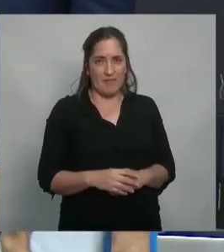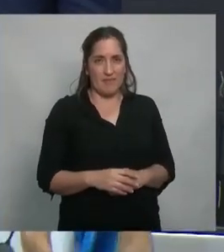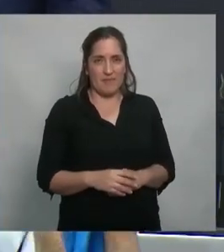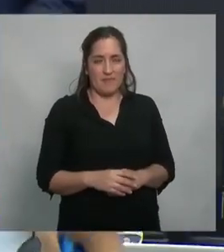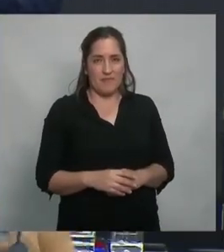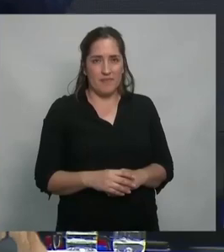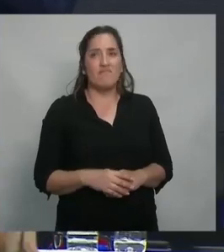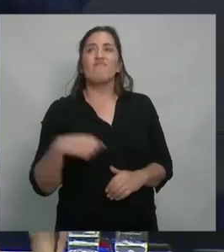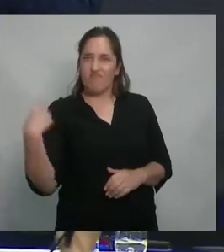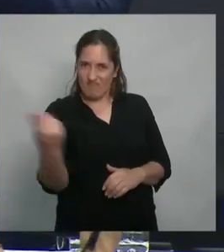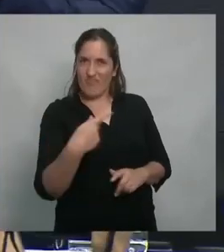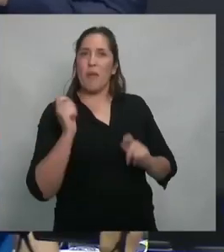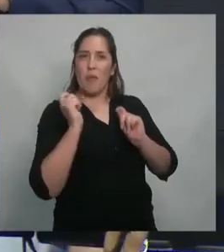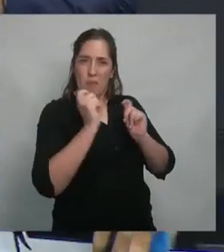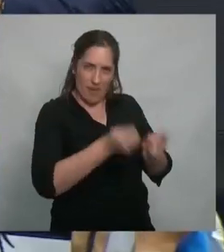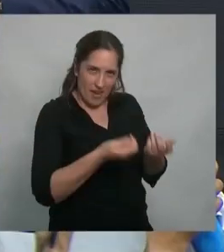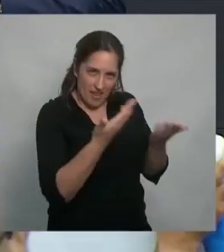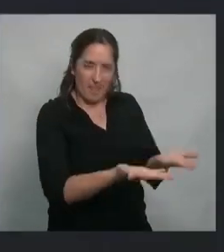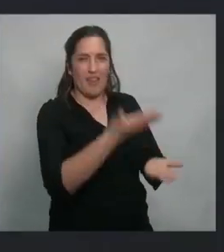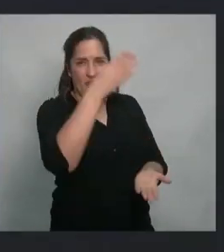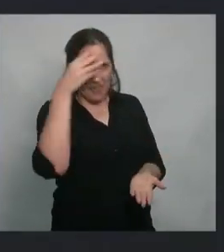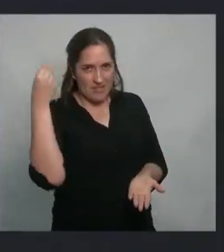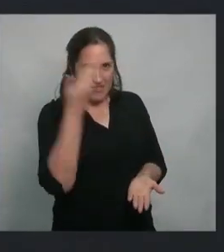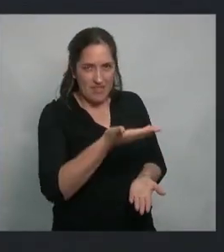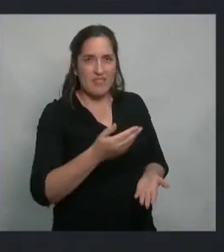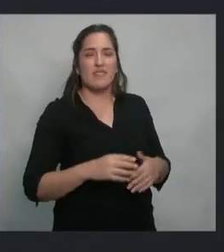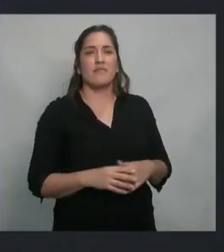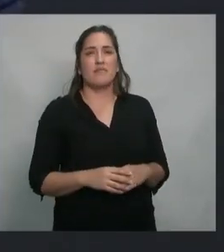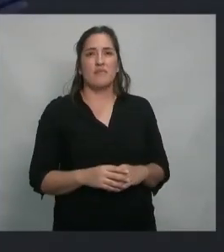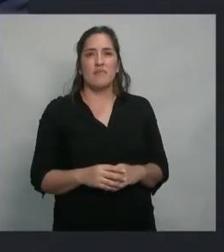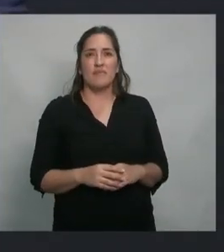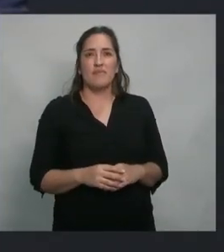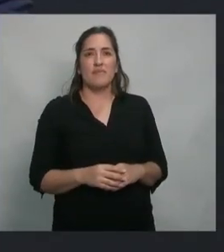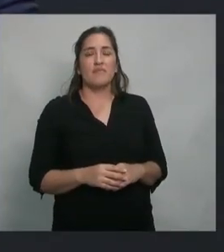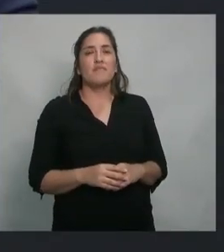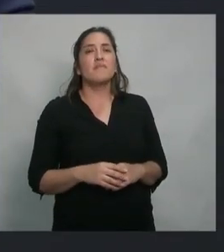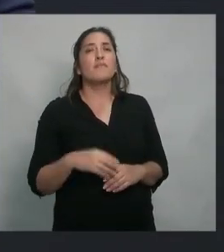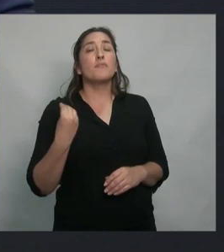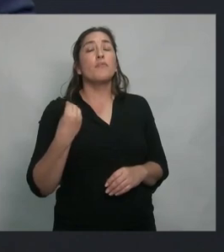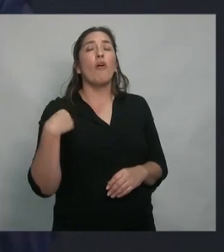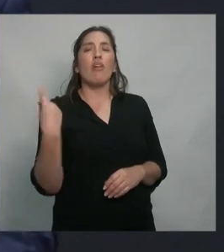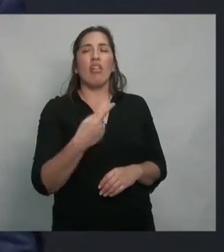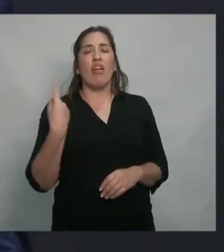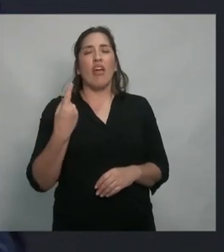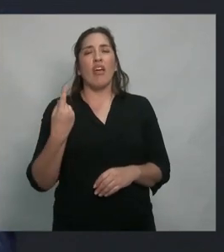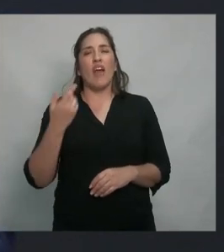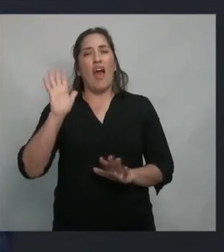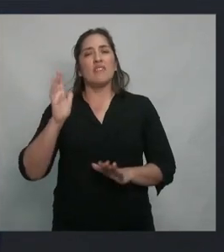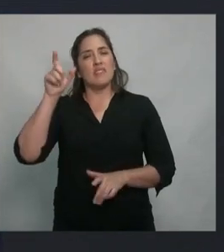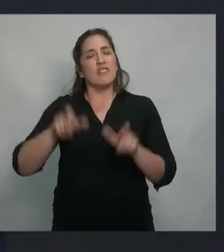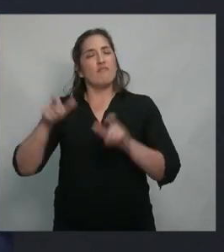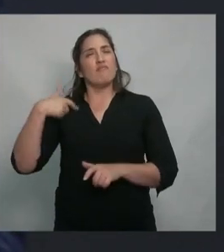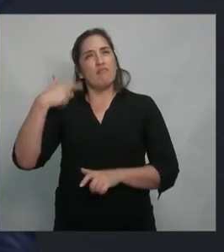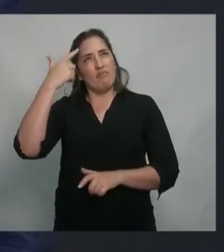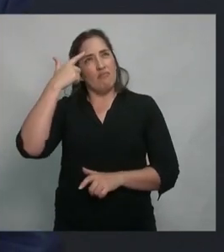Le vamos a hacer un regalo a Cristina porque en general los intelectuales tenemos la petulancia